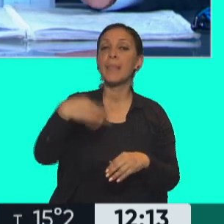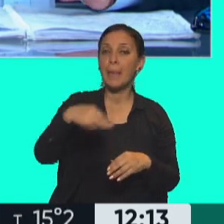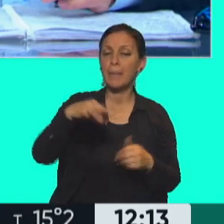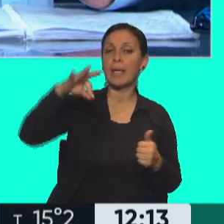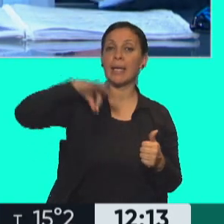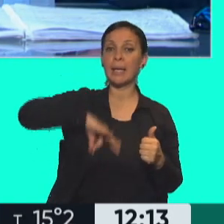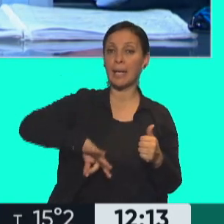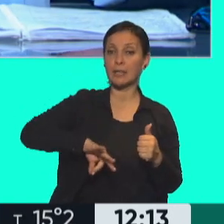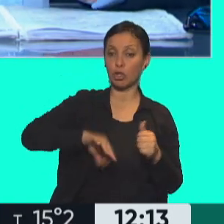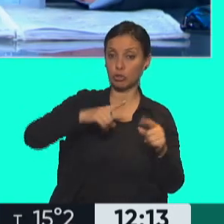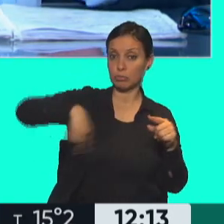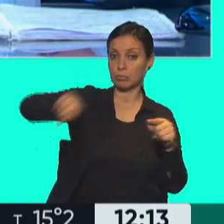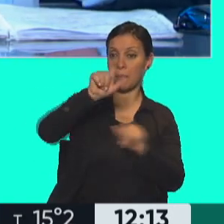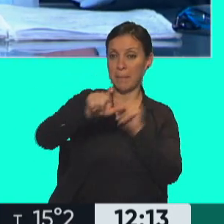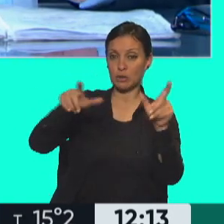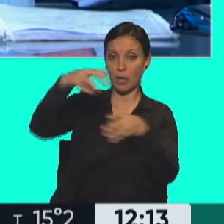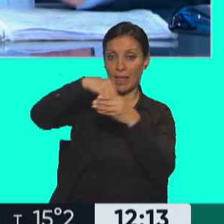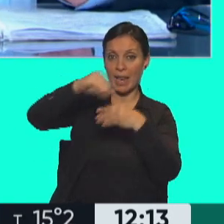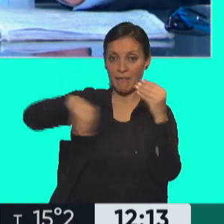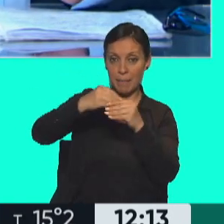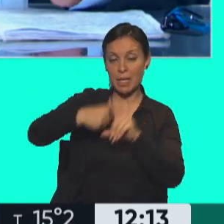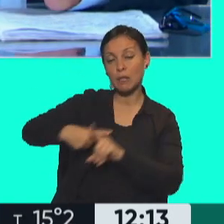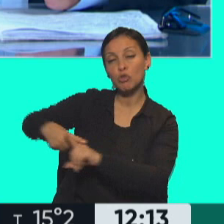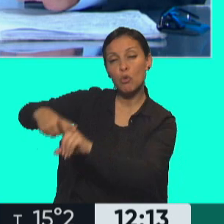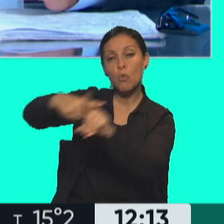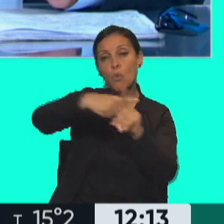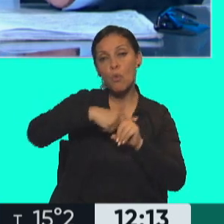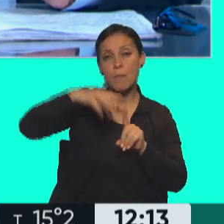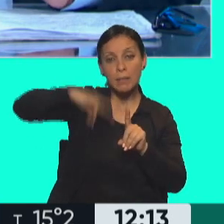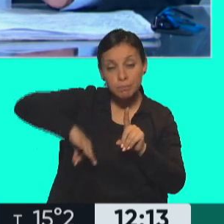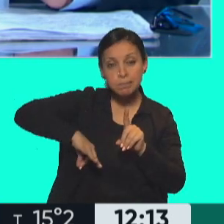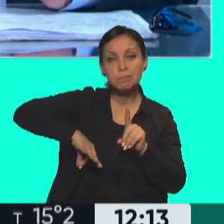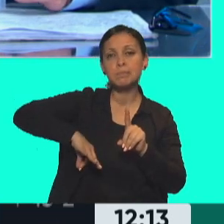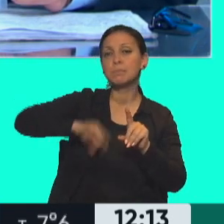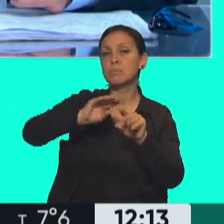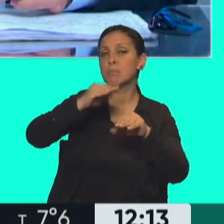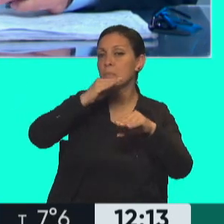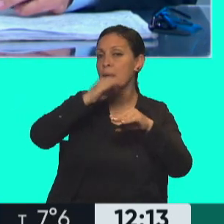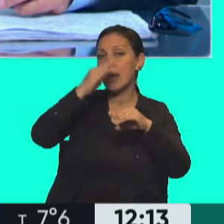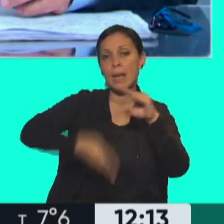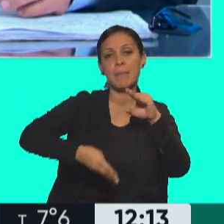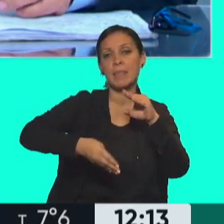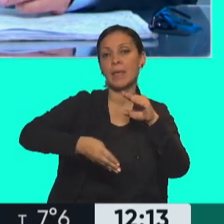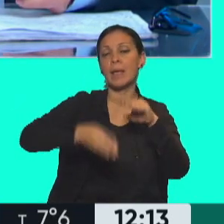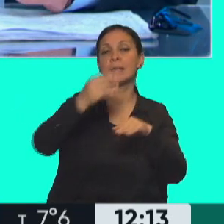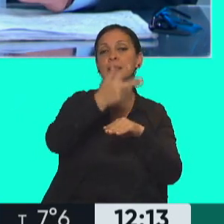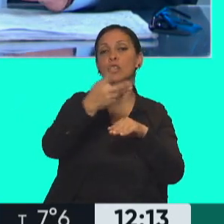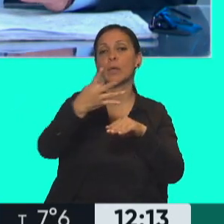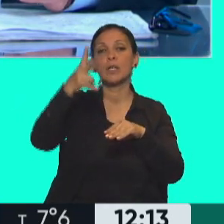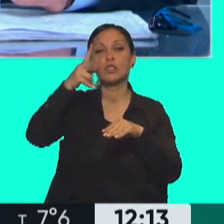mensuales totales del hogar, es decir, de todos los integrantes que tengan ingresos, no supere los 348